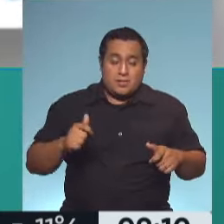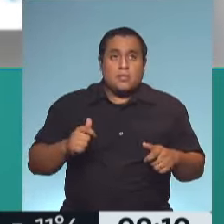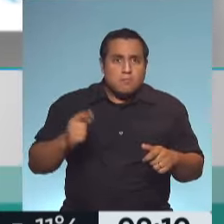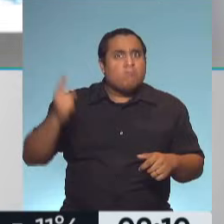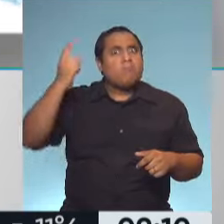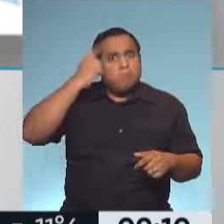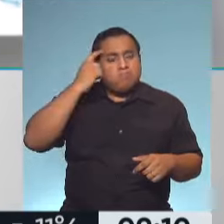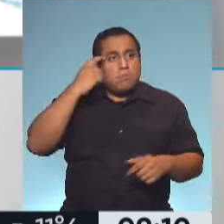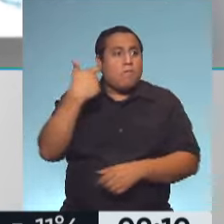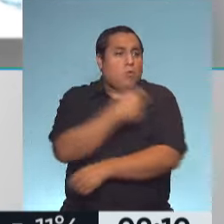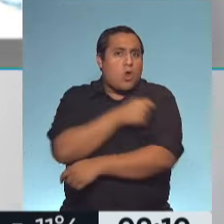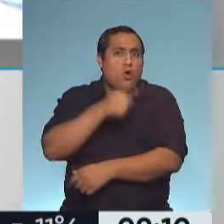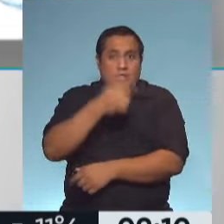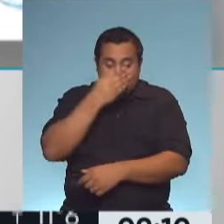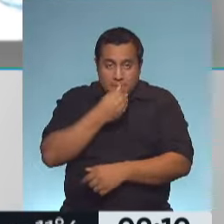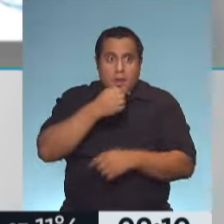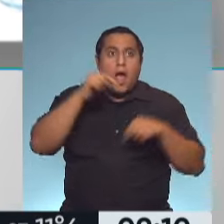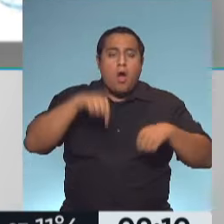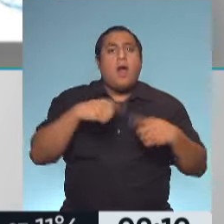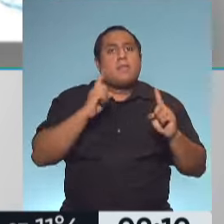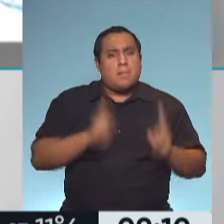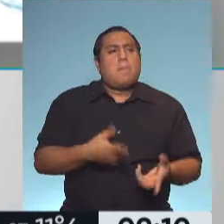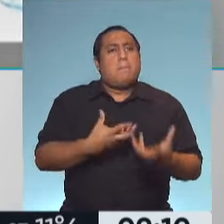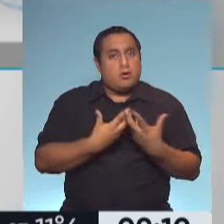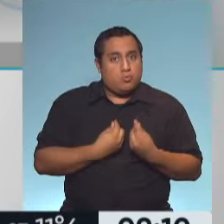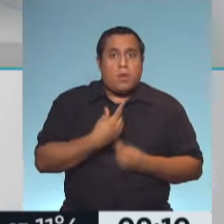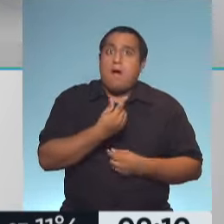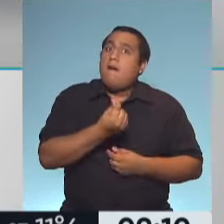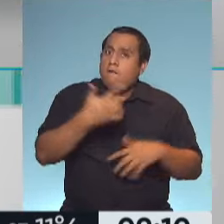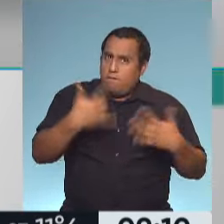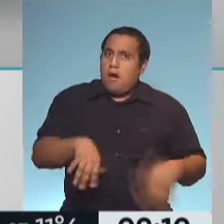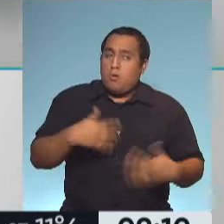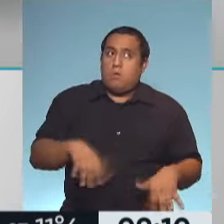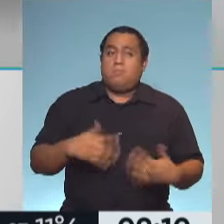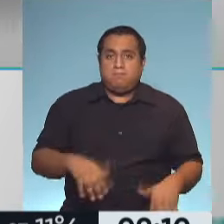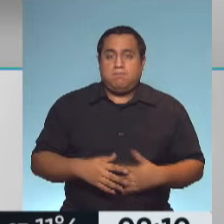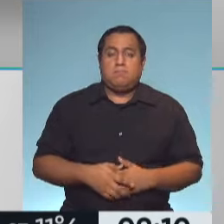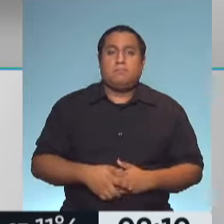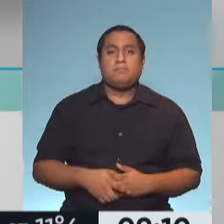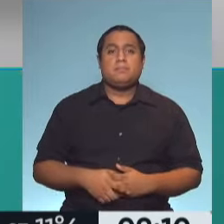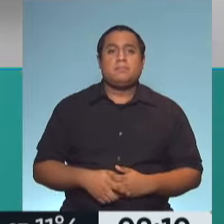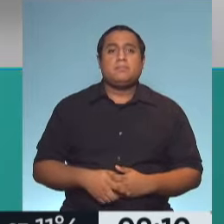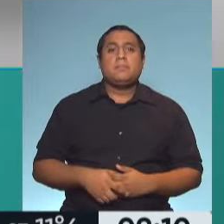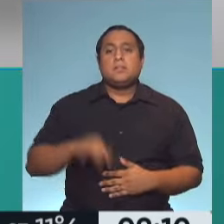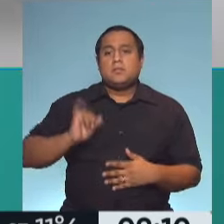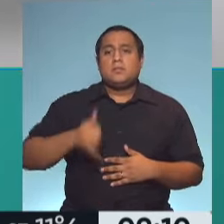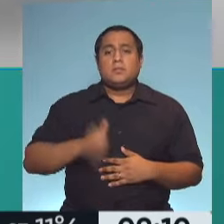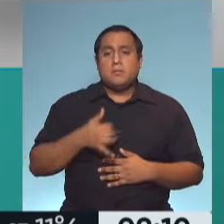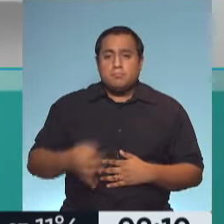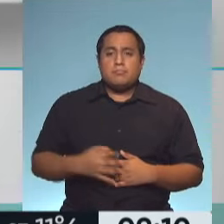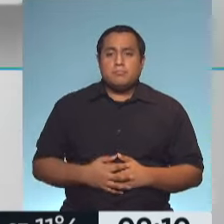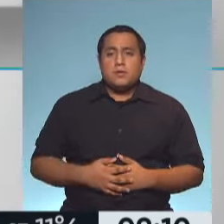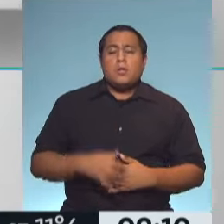cuenta justamente que la vacuna contra la gripe en este contexto tiene un valor aún mayor que el habitual. Sí, sí, claramente,